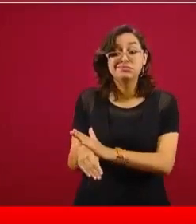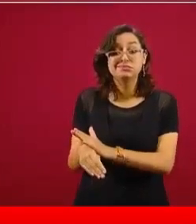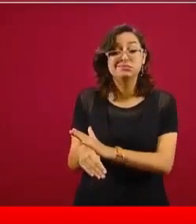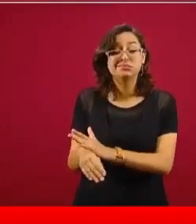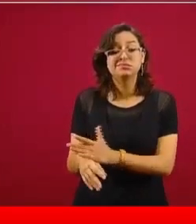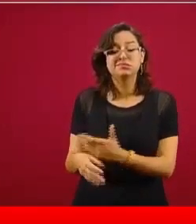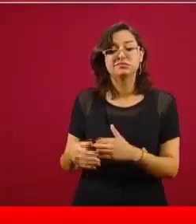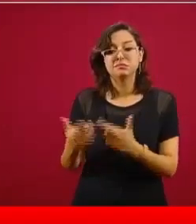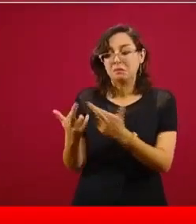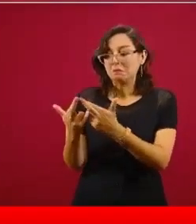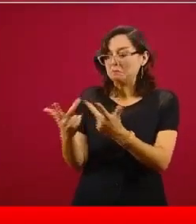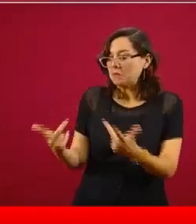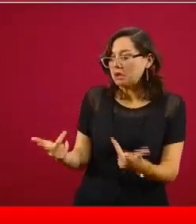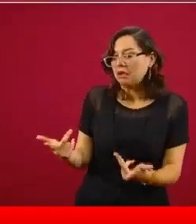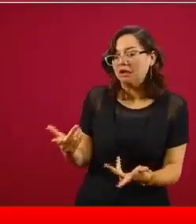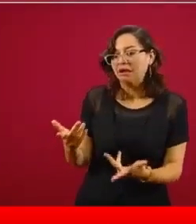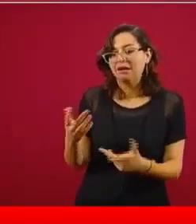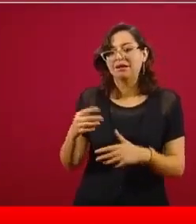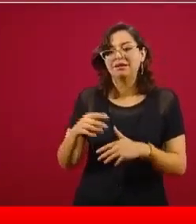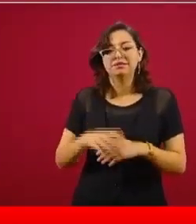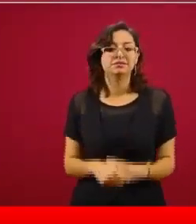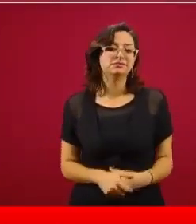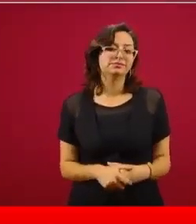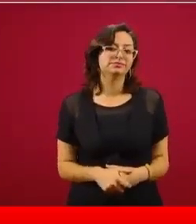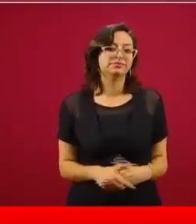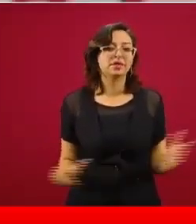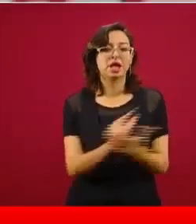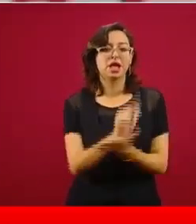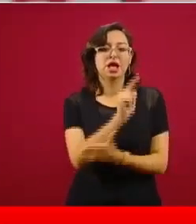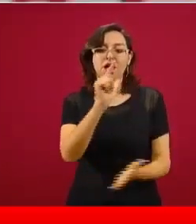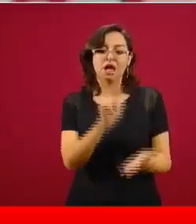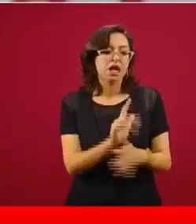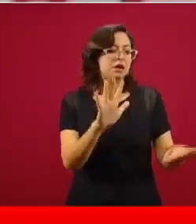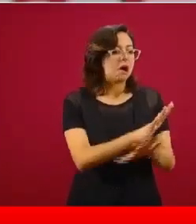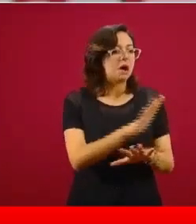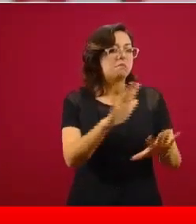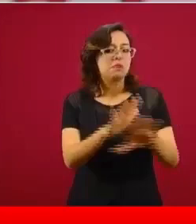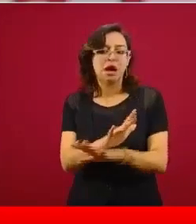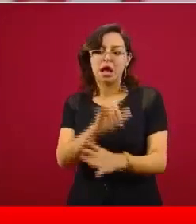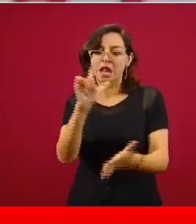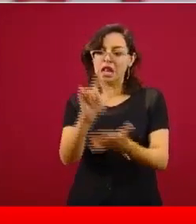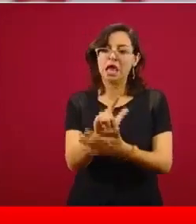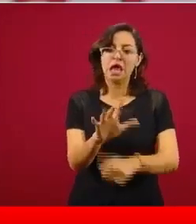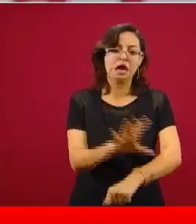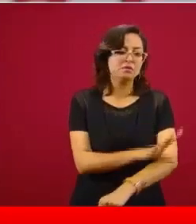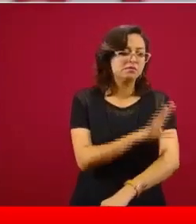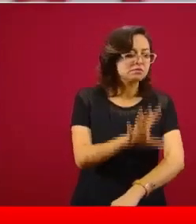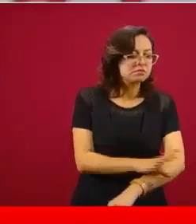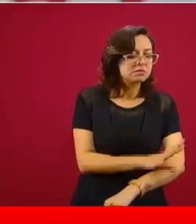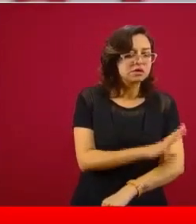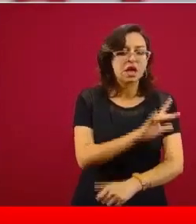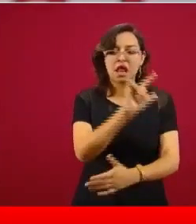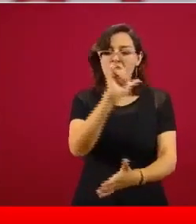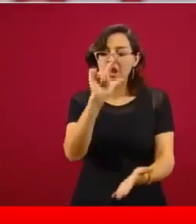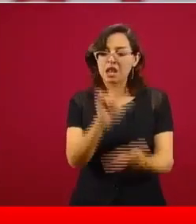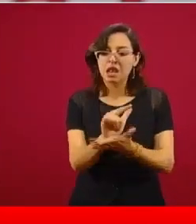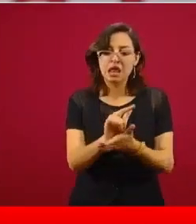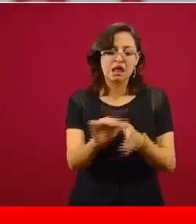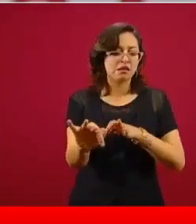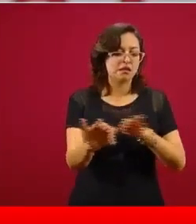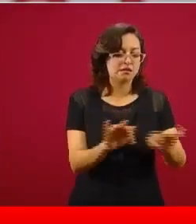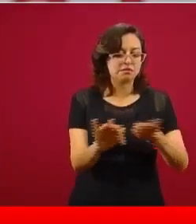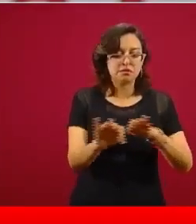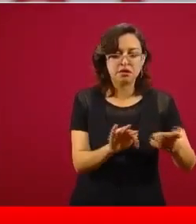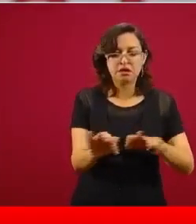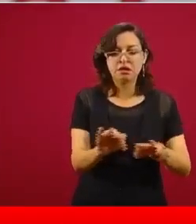Entonces, las reformas estructurales, la reforma energética, la reforma laboral,